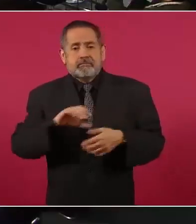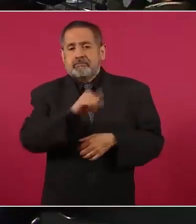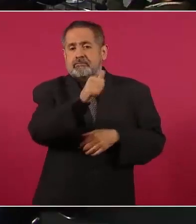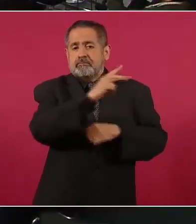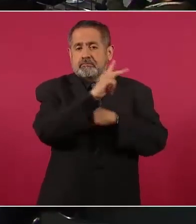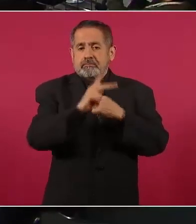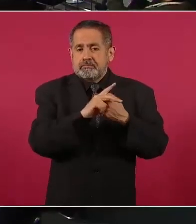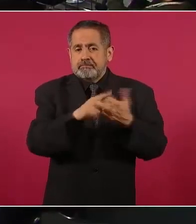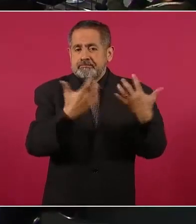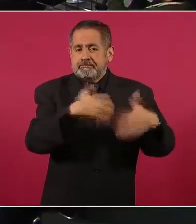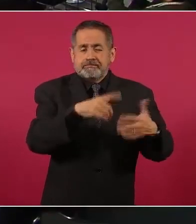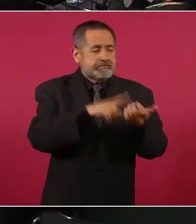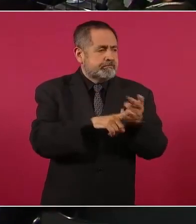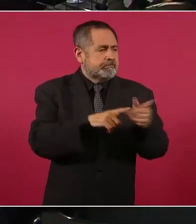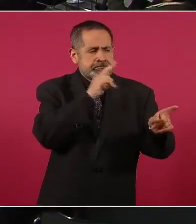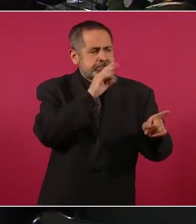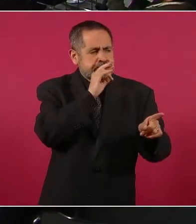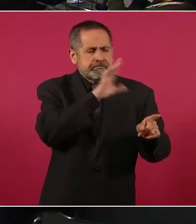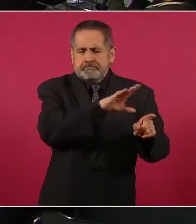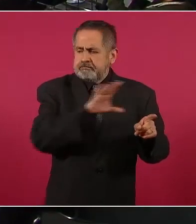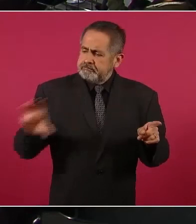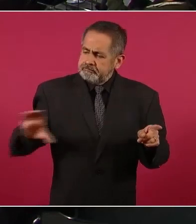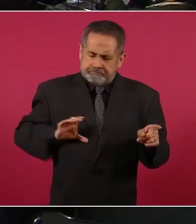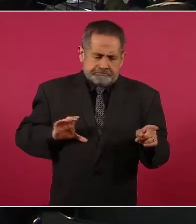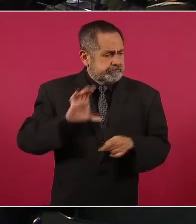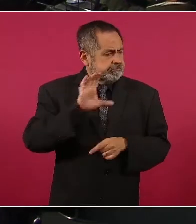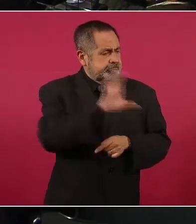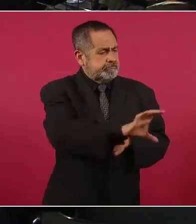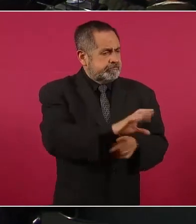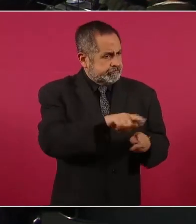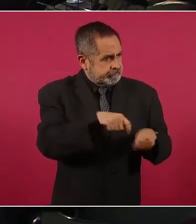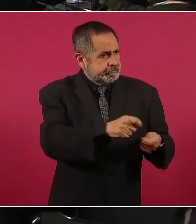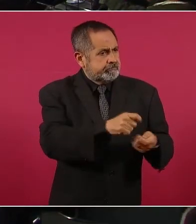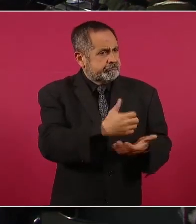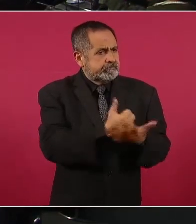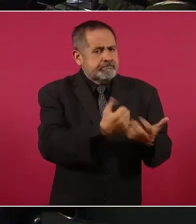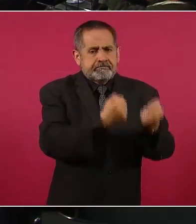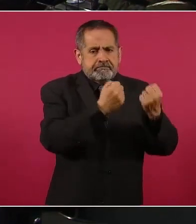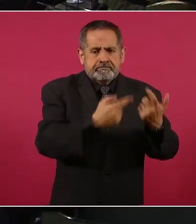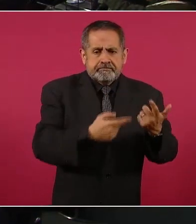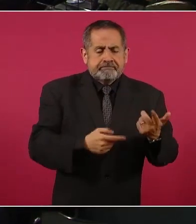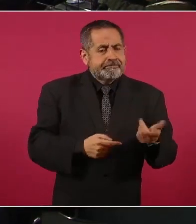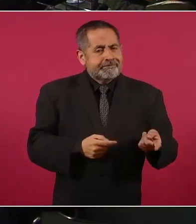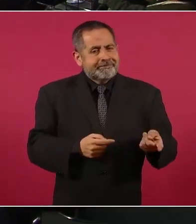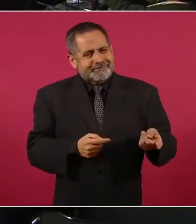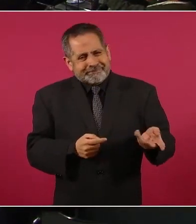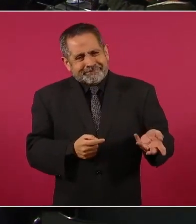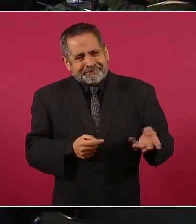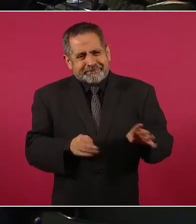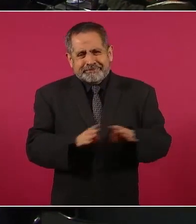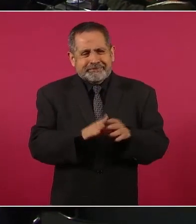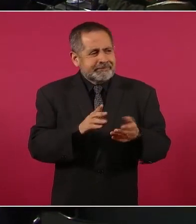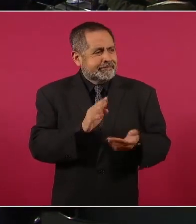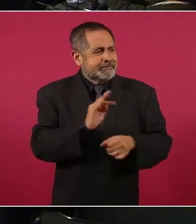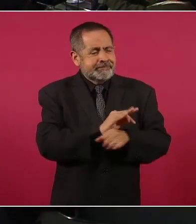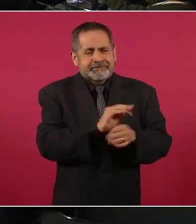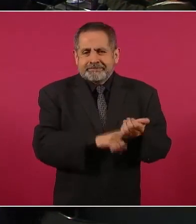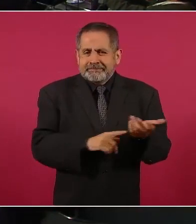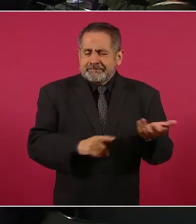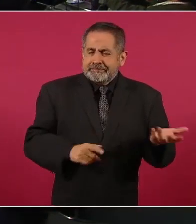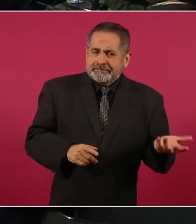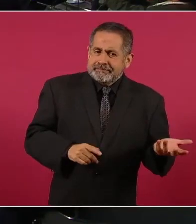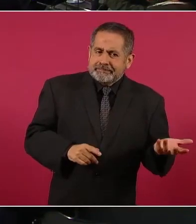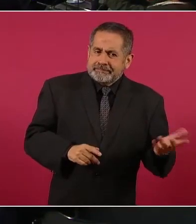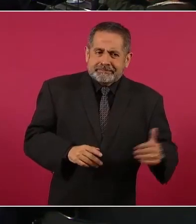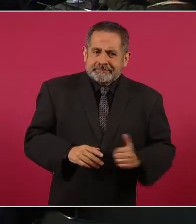y rescata a